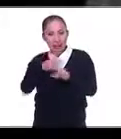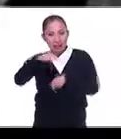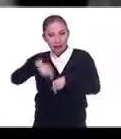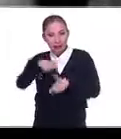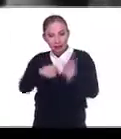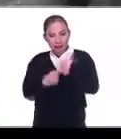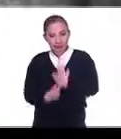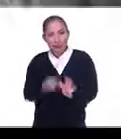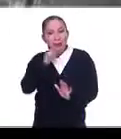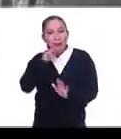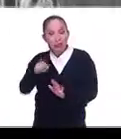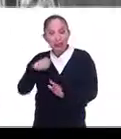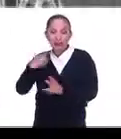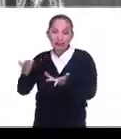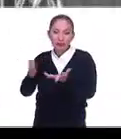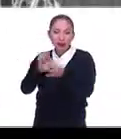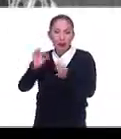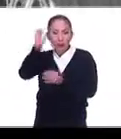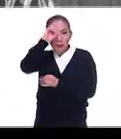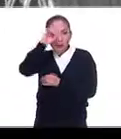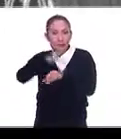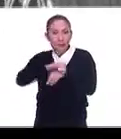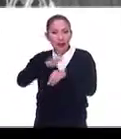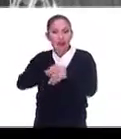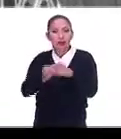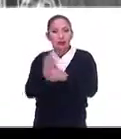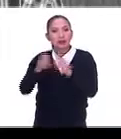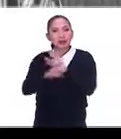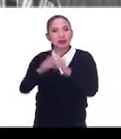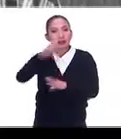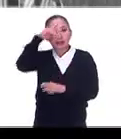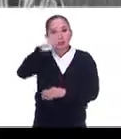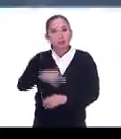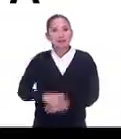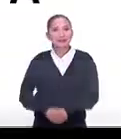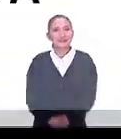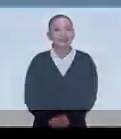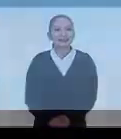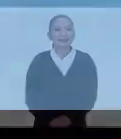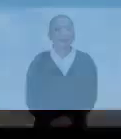programa y también tendremos los comentarios de nuestros amigos en Novedades de la Patria.